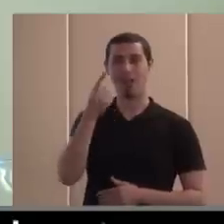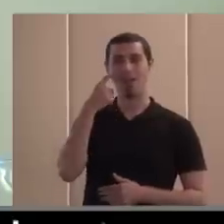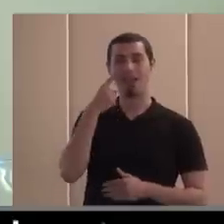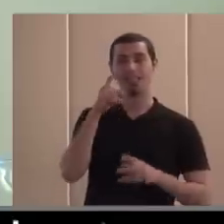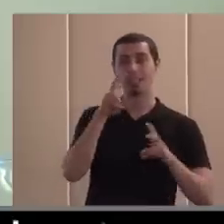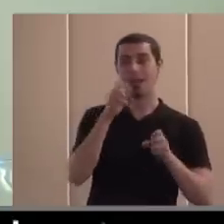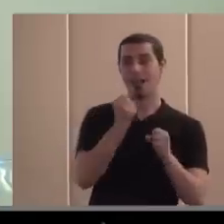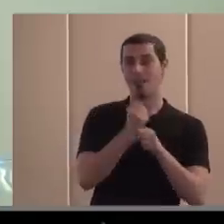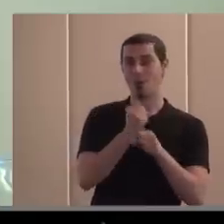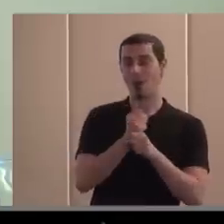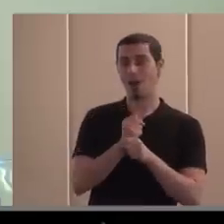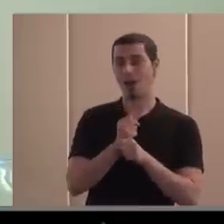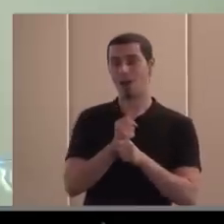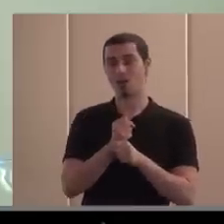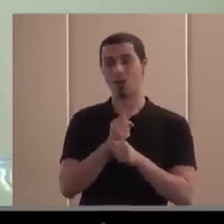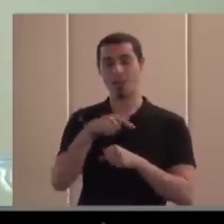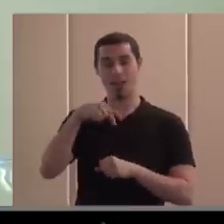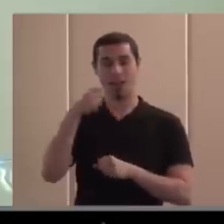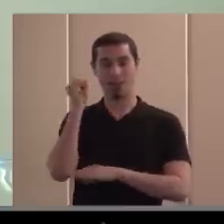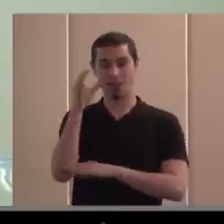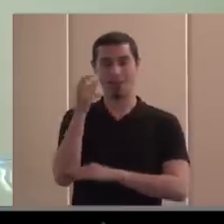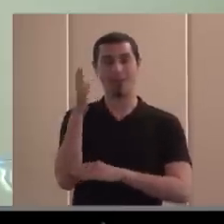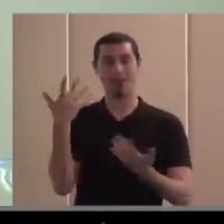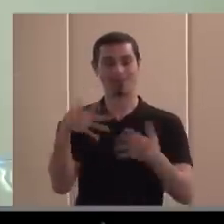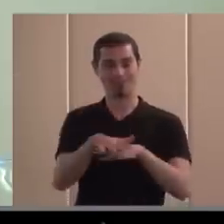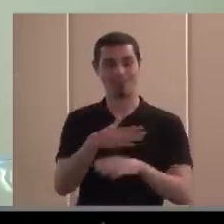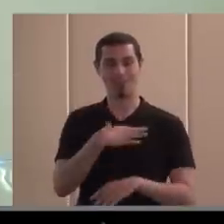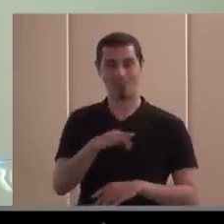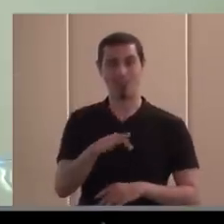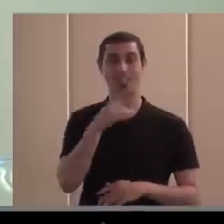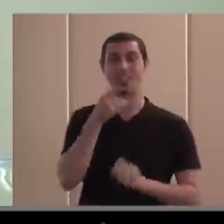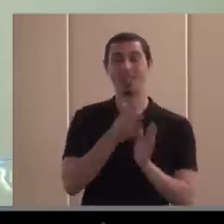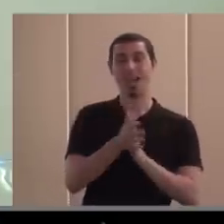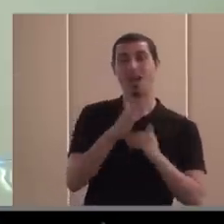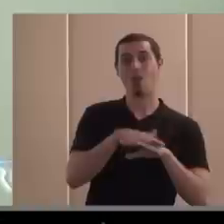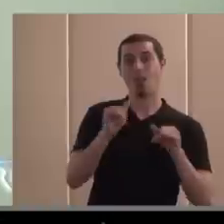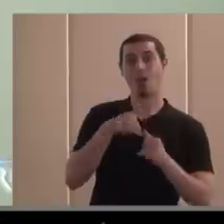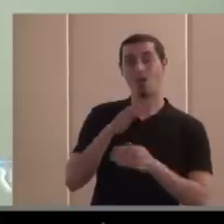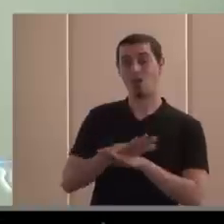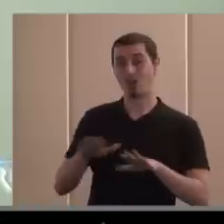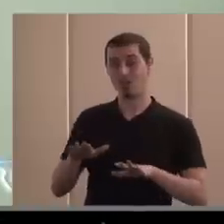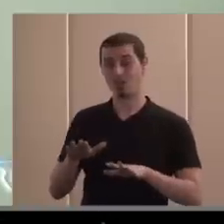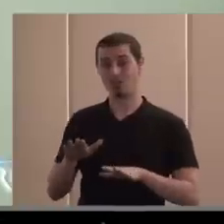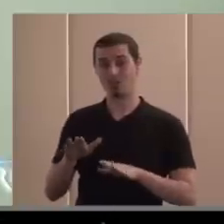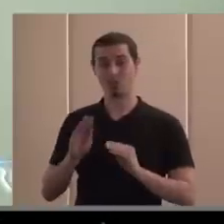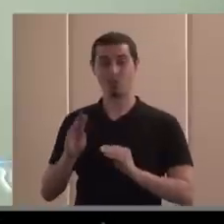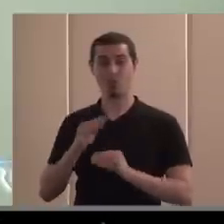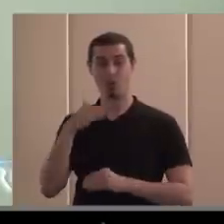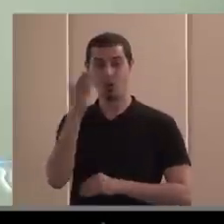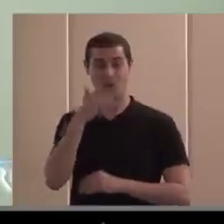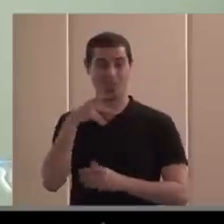video.